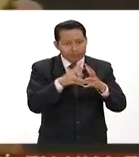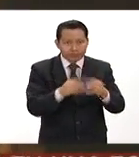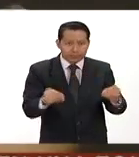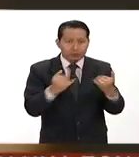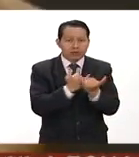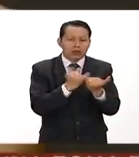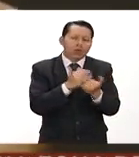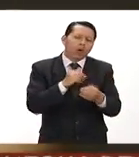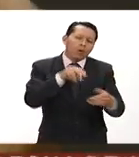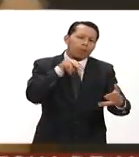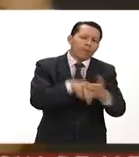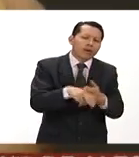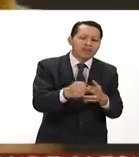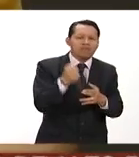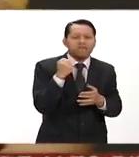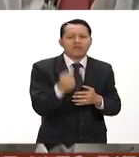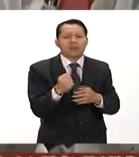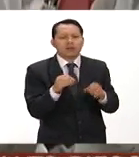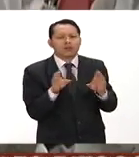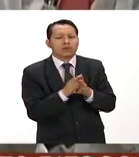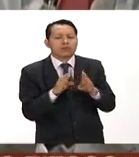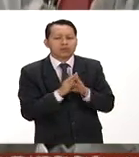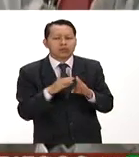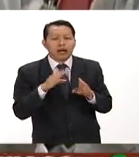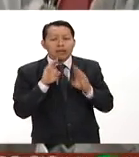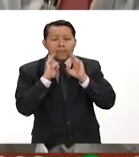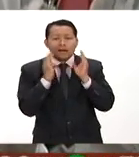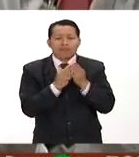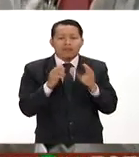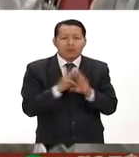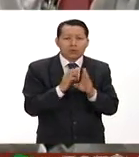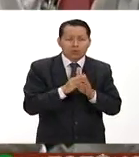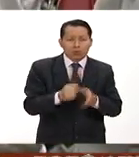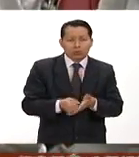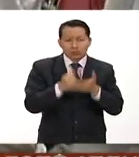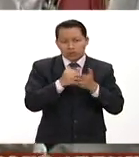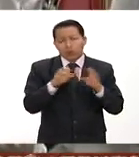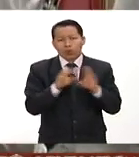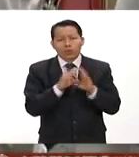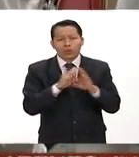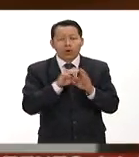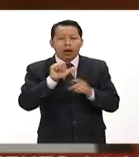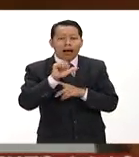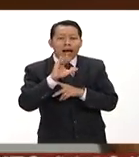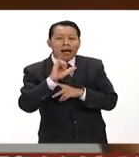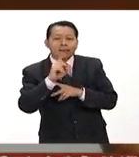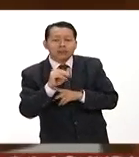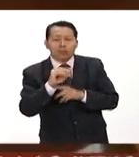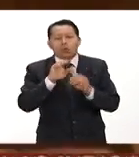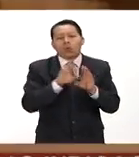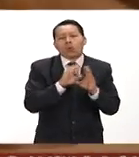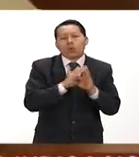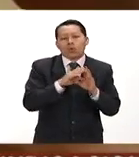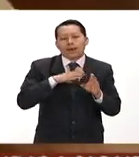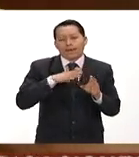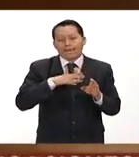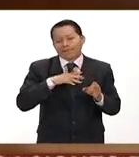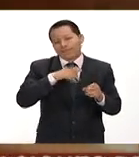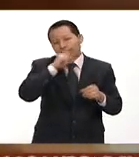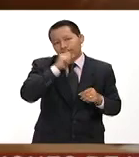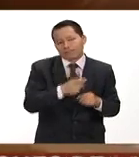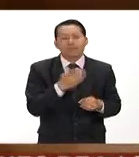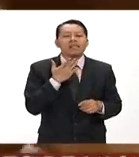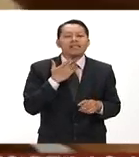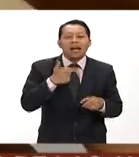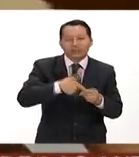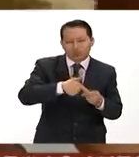muertes violentas donde a veces los criminales ya utilizan algunos elementos como ácidos gasolina etcétera tratar